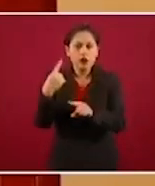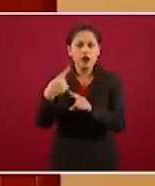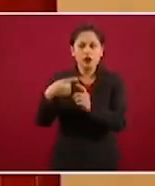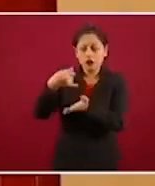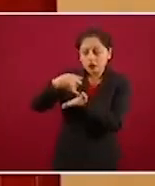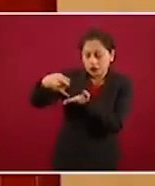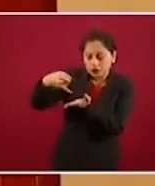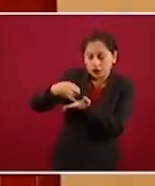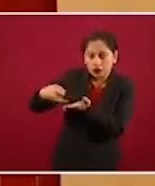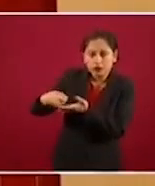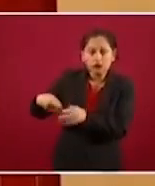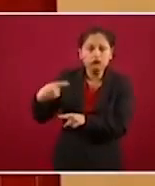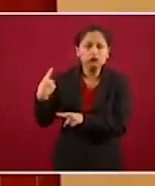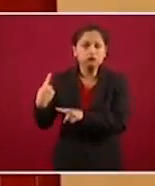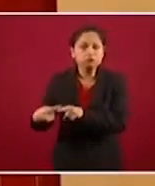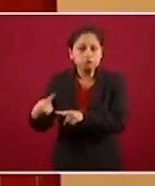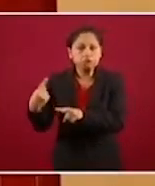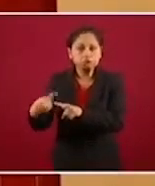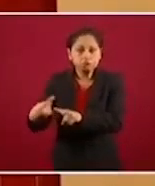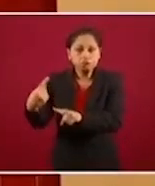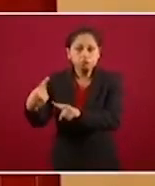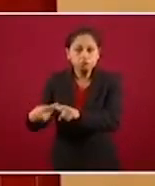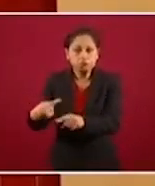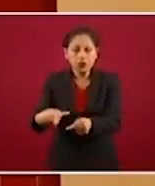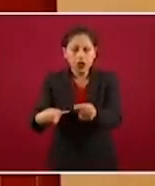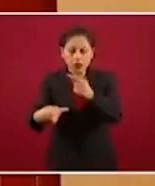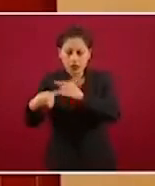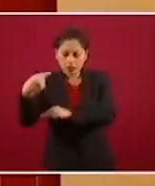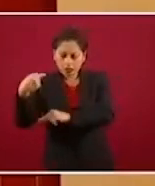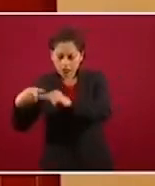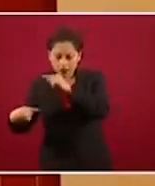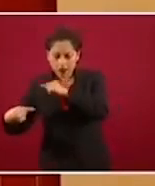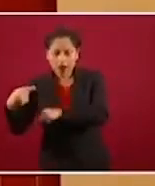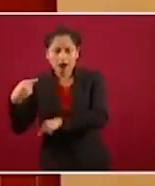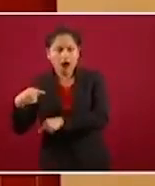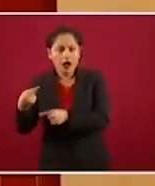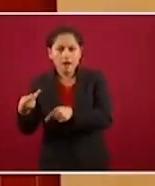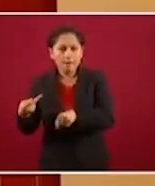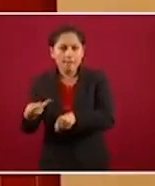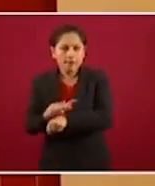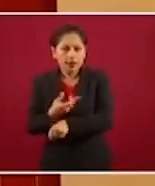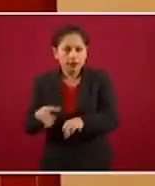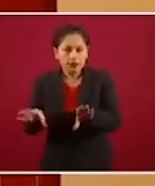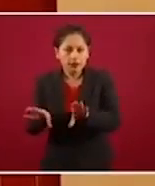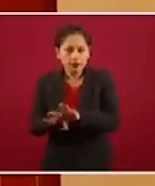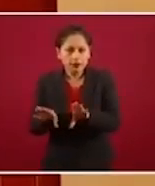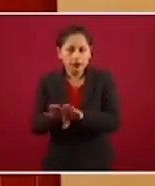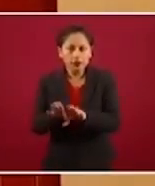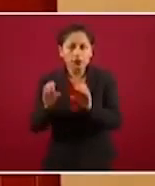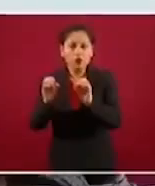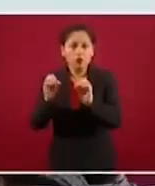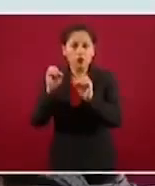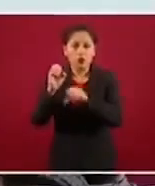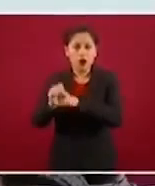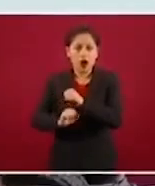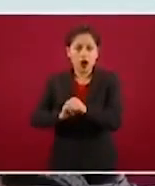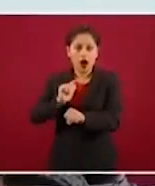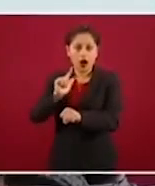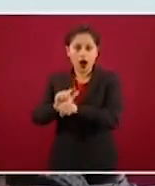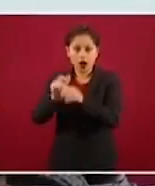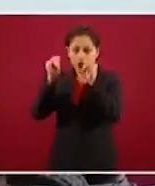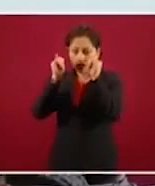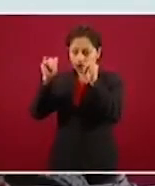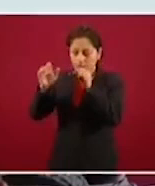los productos vegetales, la planta ganadera donde se hicieron los